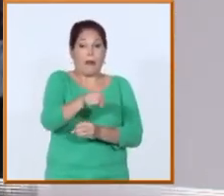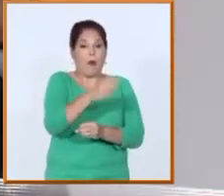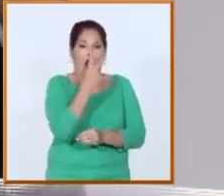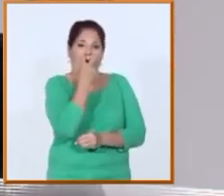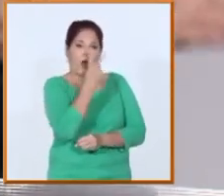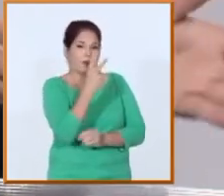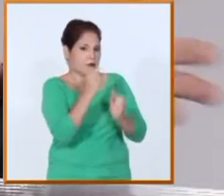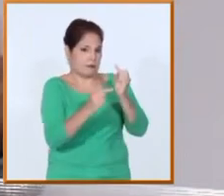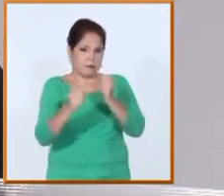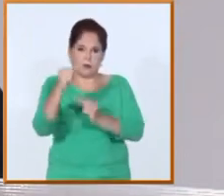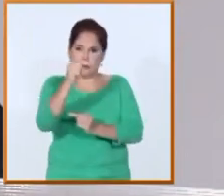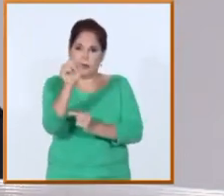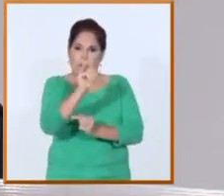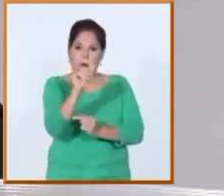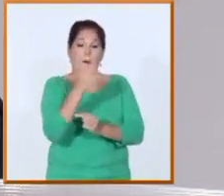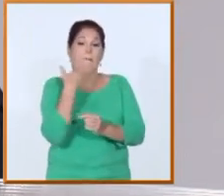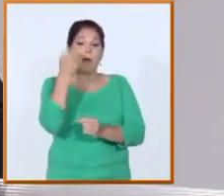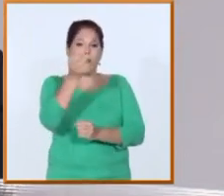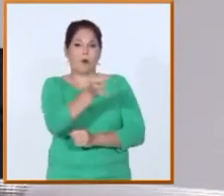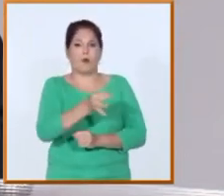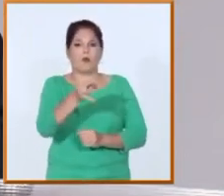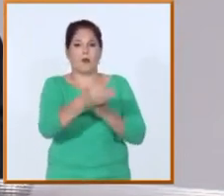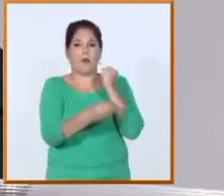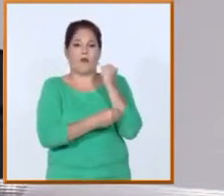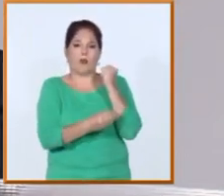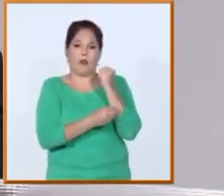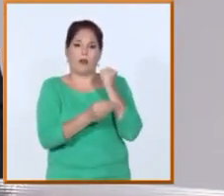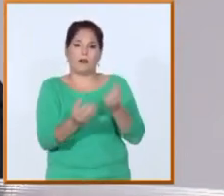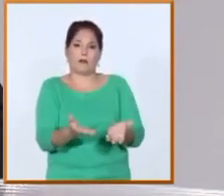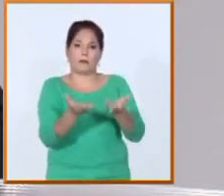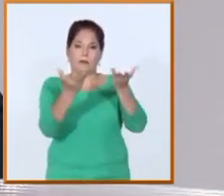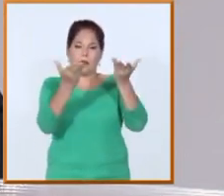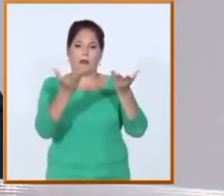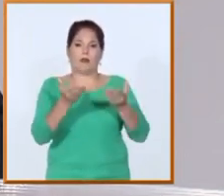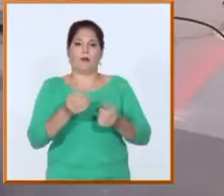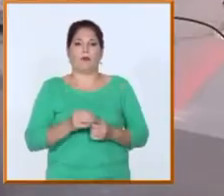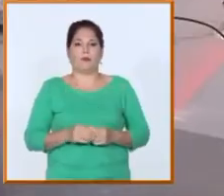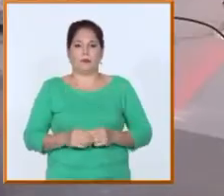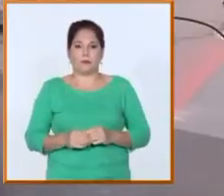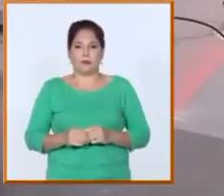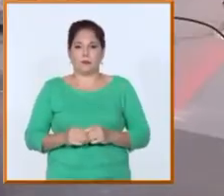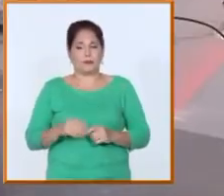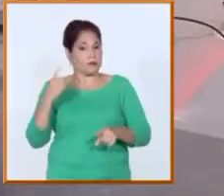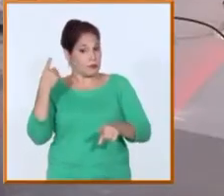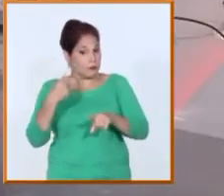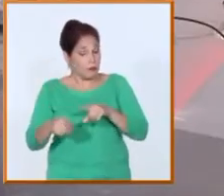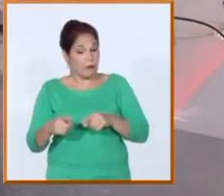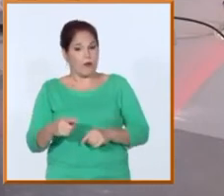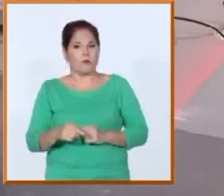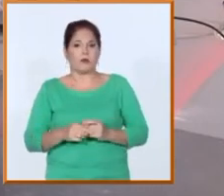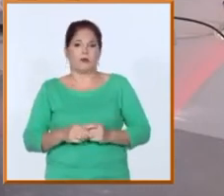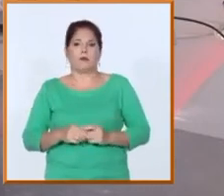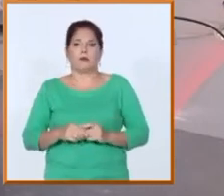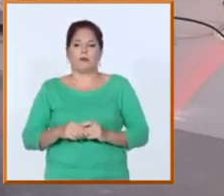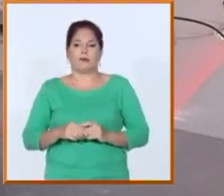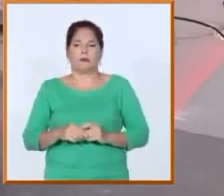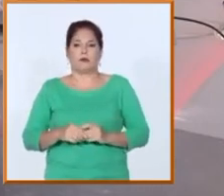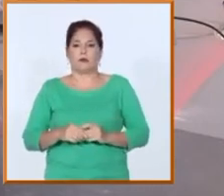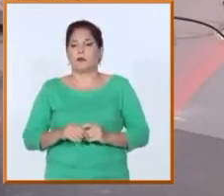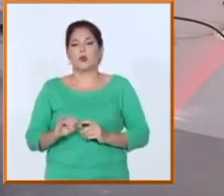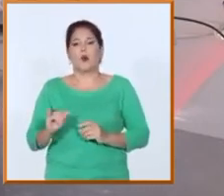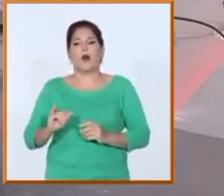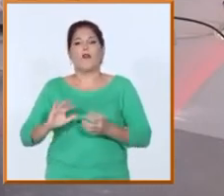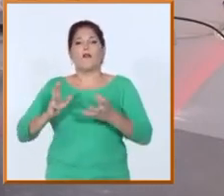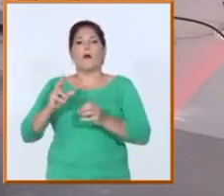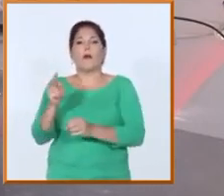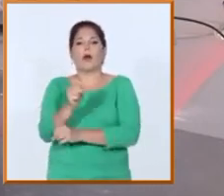y que también tributan esas oportunidades que tú mencionabas y las oportunidades no solo están en los tipos de